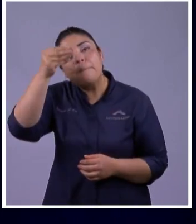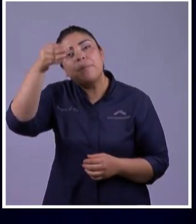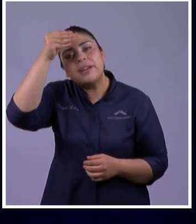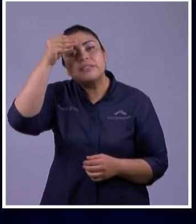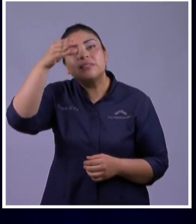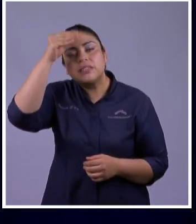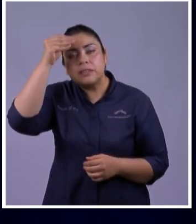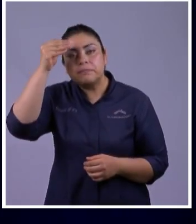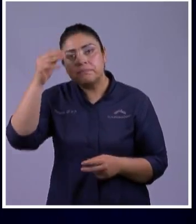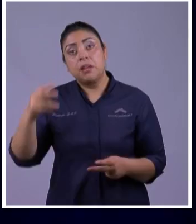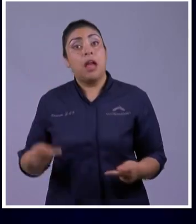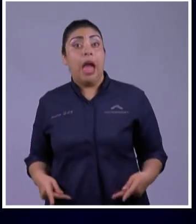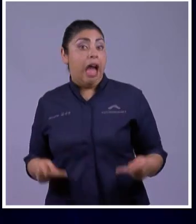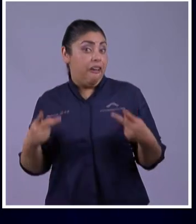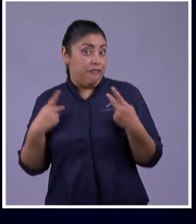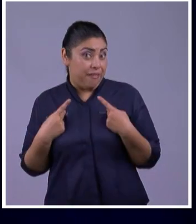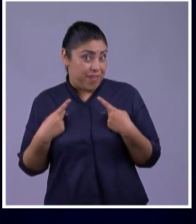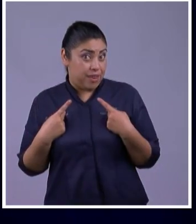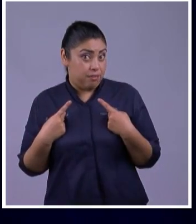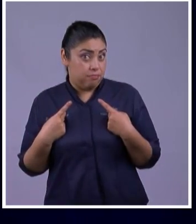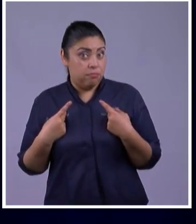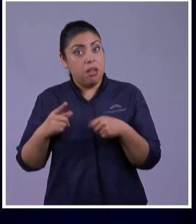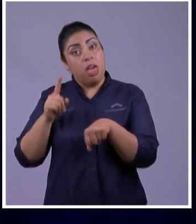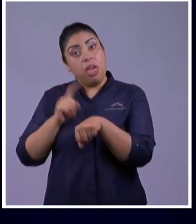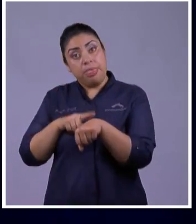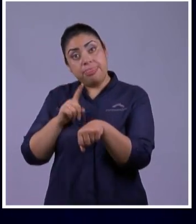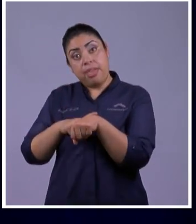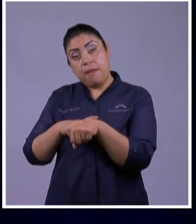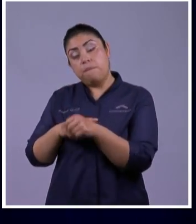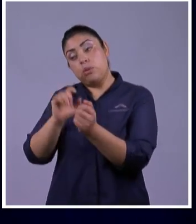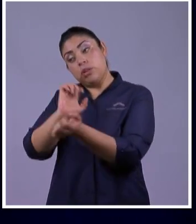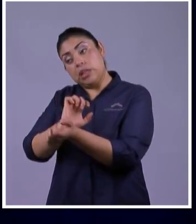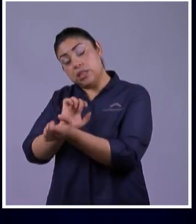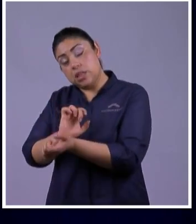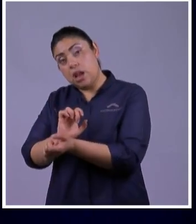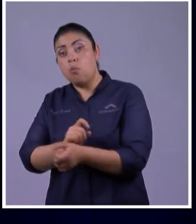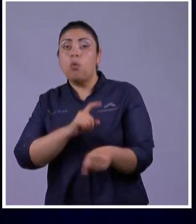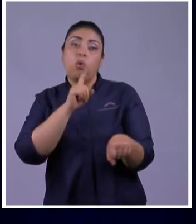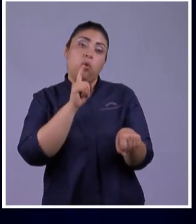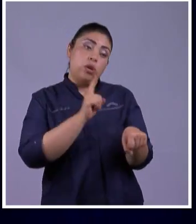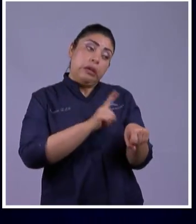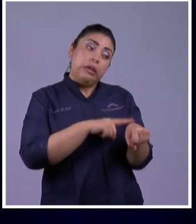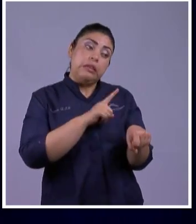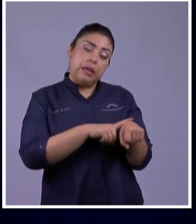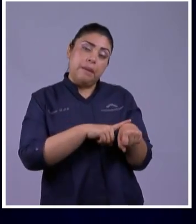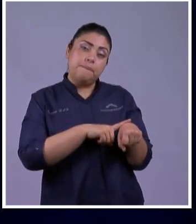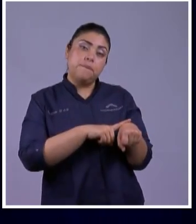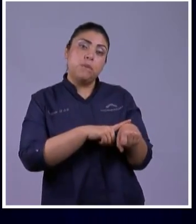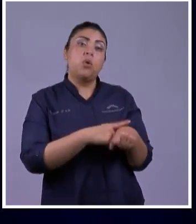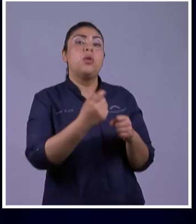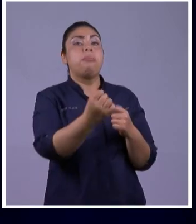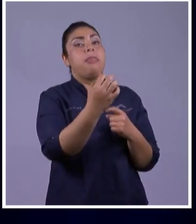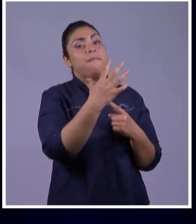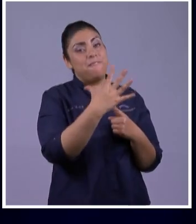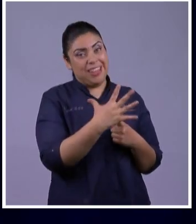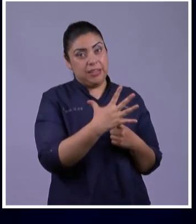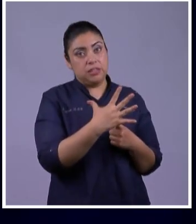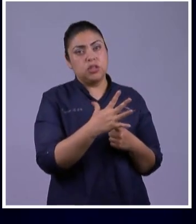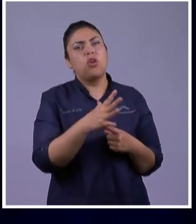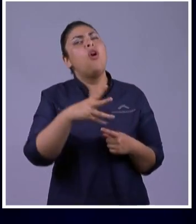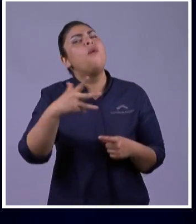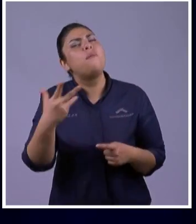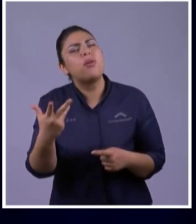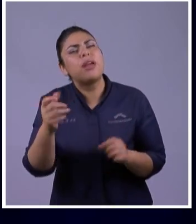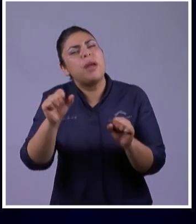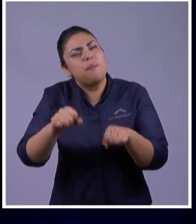Así para Estar En Egipto Como en el Desierto Como en la Tierra Prometida Todo lo Puedo En Cristo Que me Fortalece